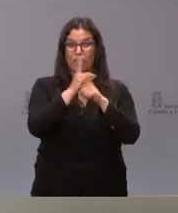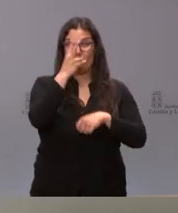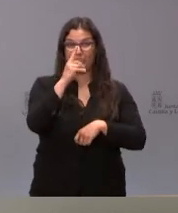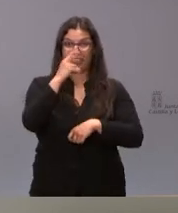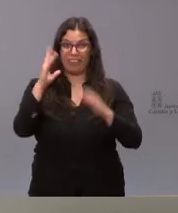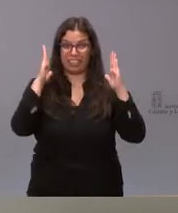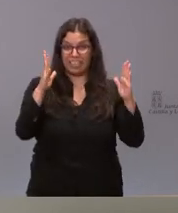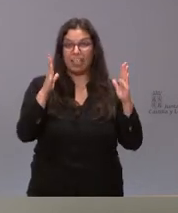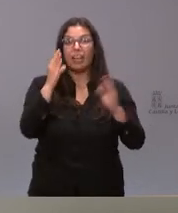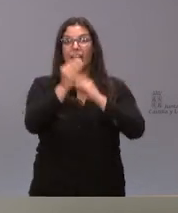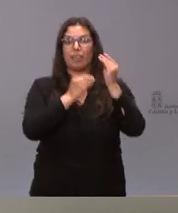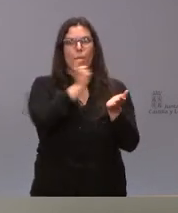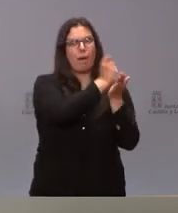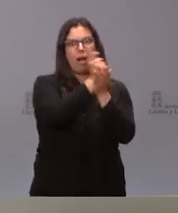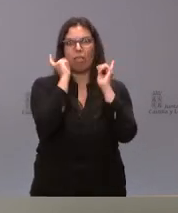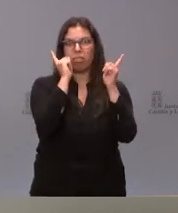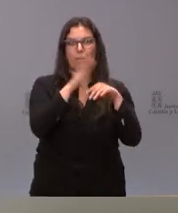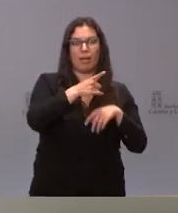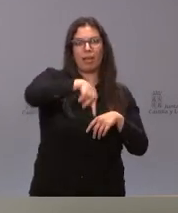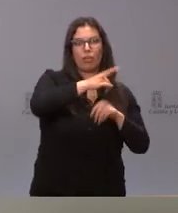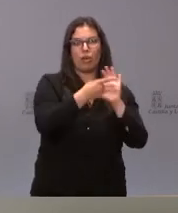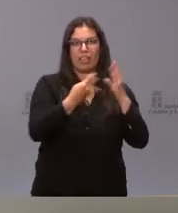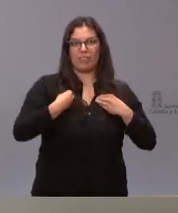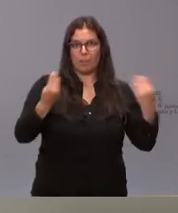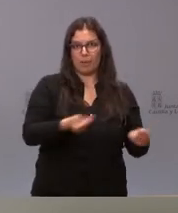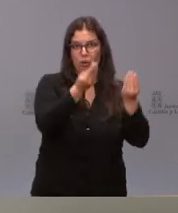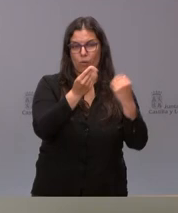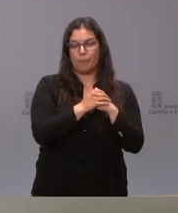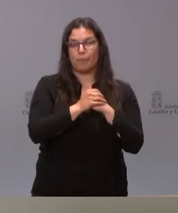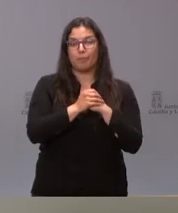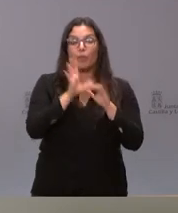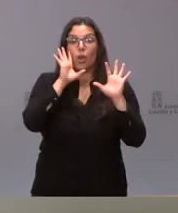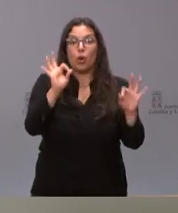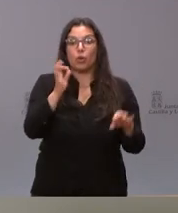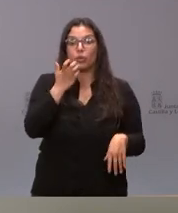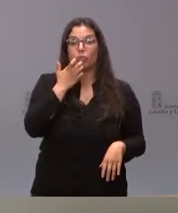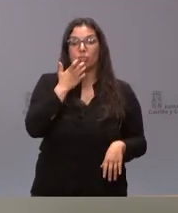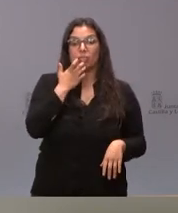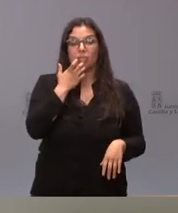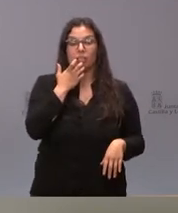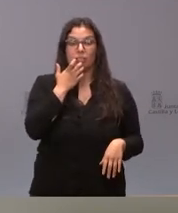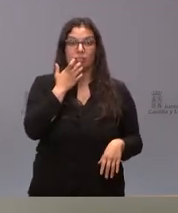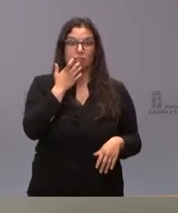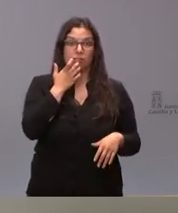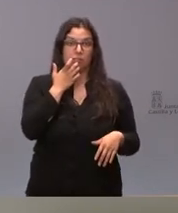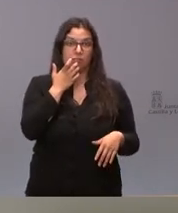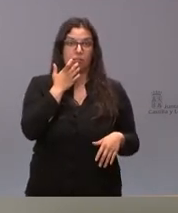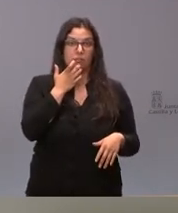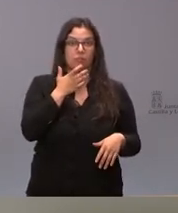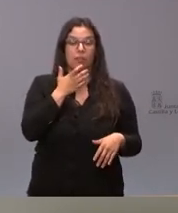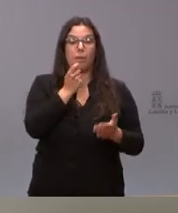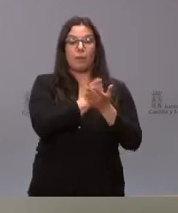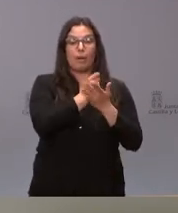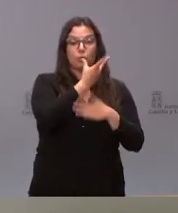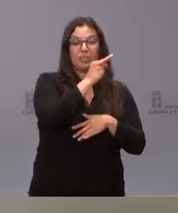hicimos fue muchos anticipos para favorecer la calidad de vida de estas personas lógicamente si esos 30 millones de euros que pudieron haberse pagado en el 2021 se pagaron en el